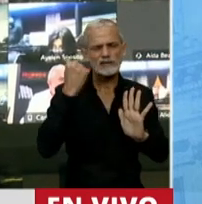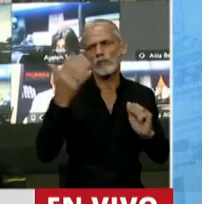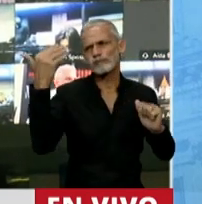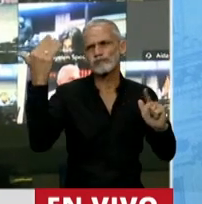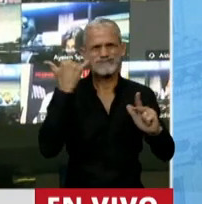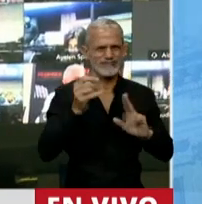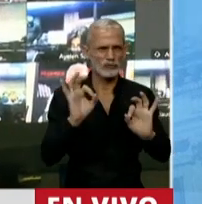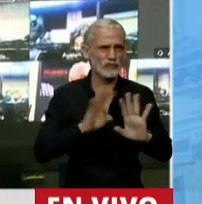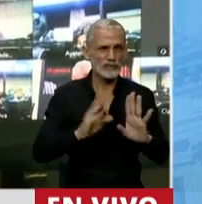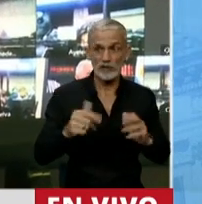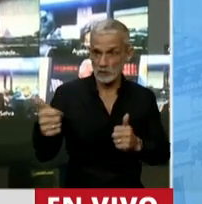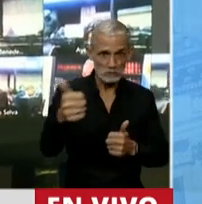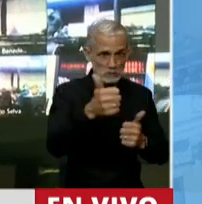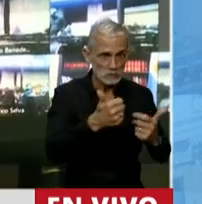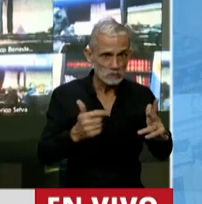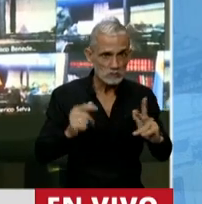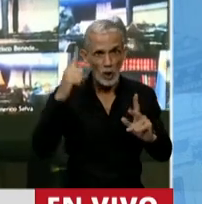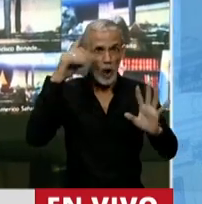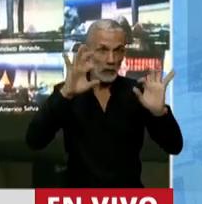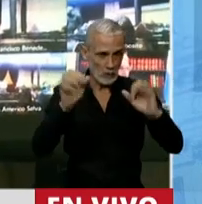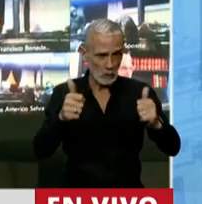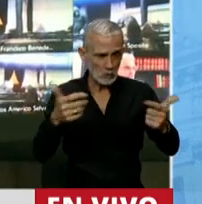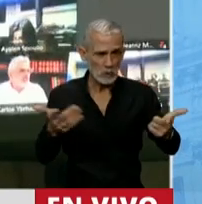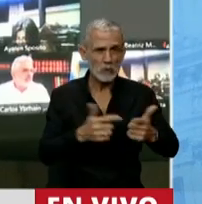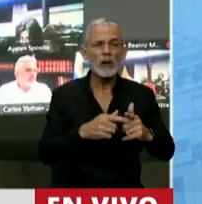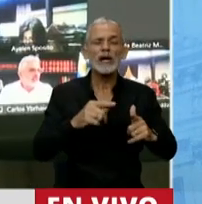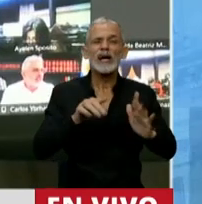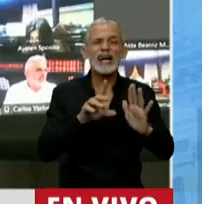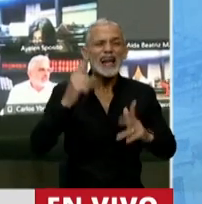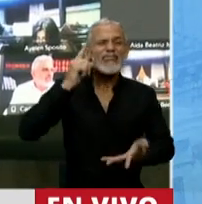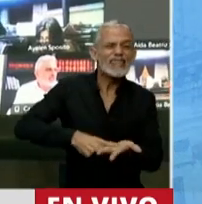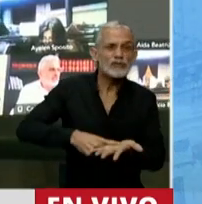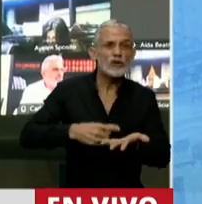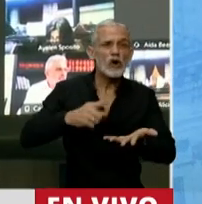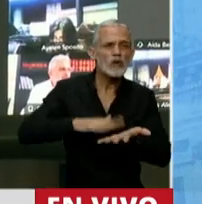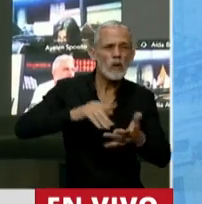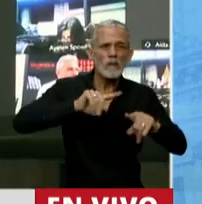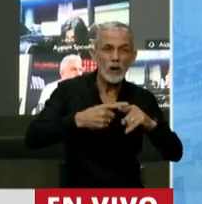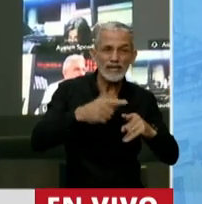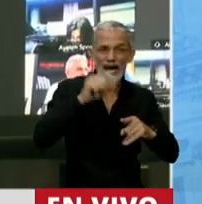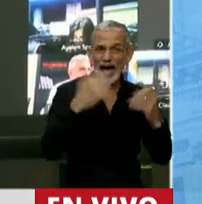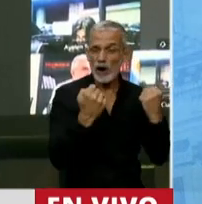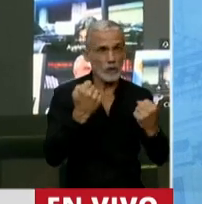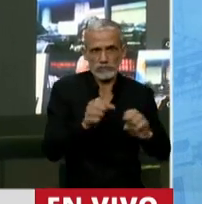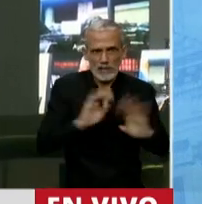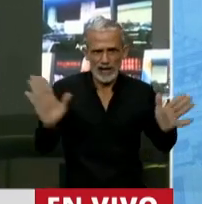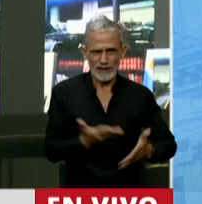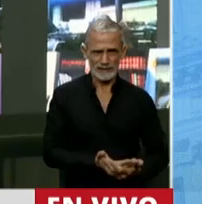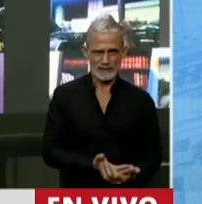mucho y muy bueno en este recinto, es una pésima decisión de política económica,